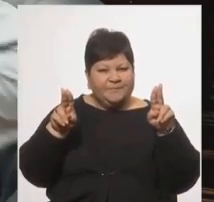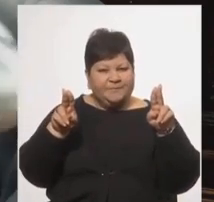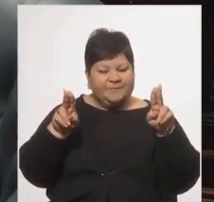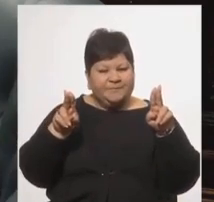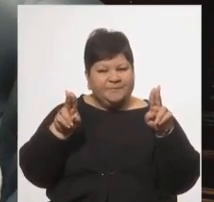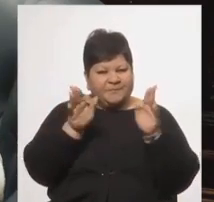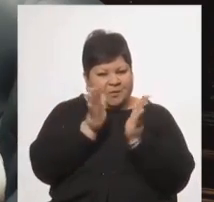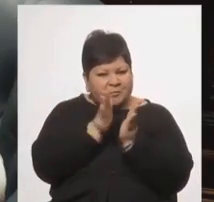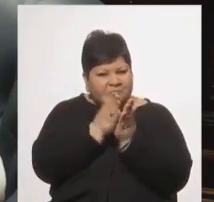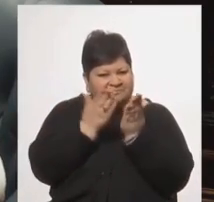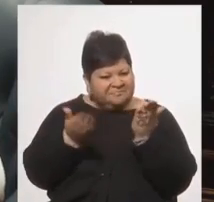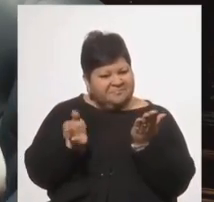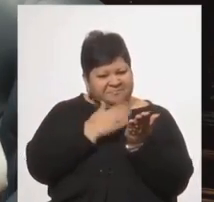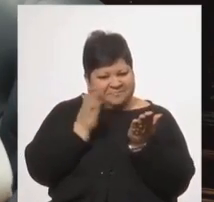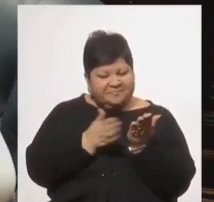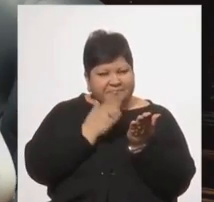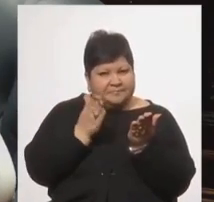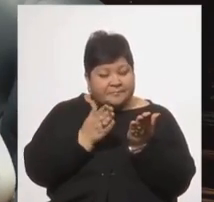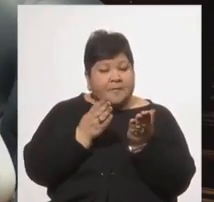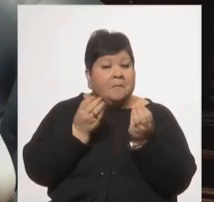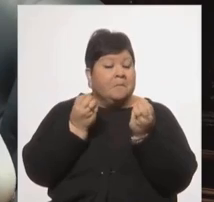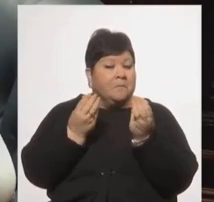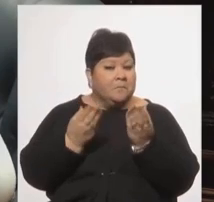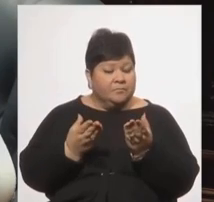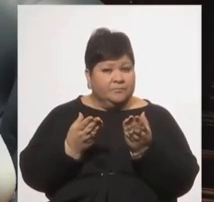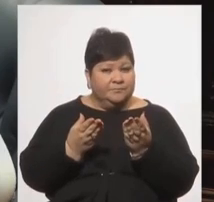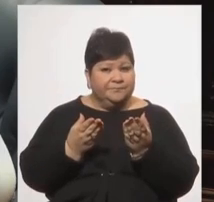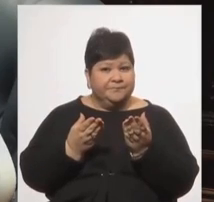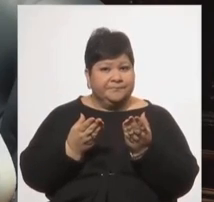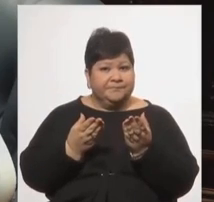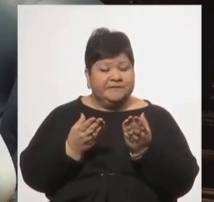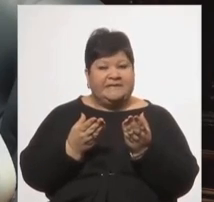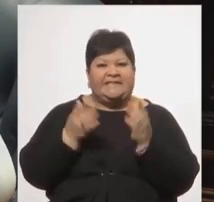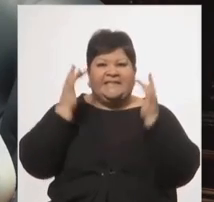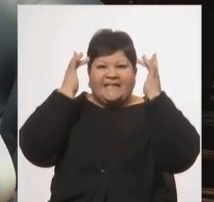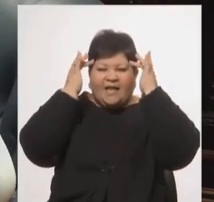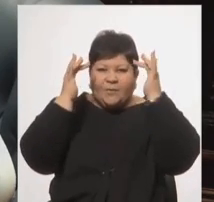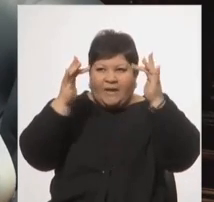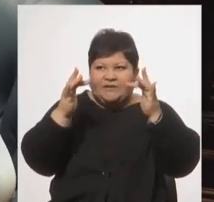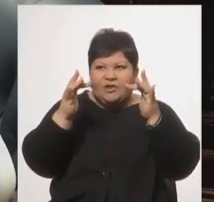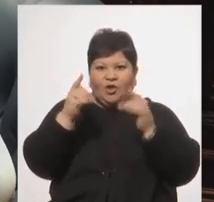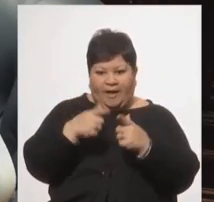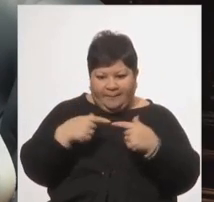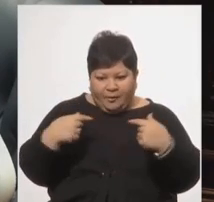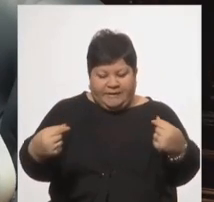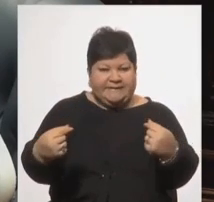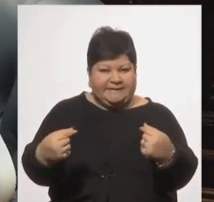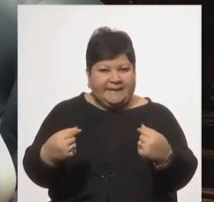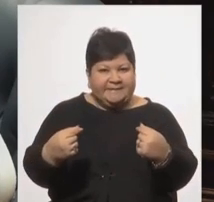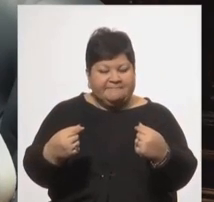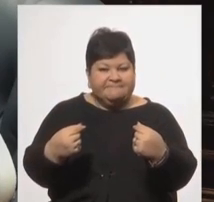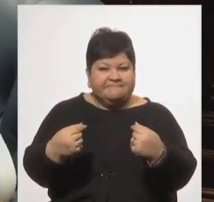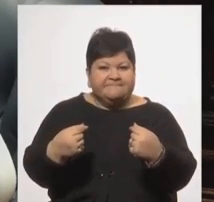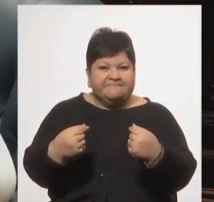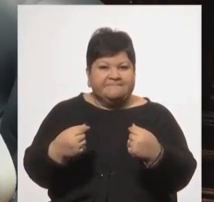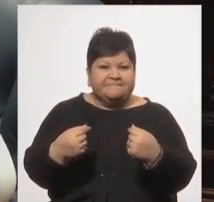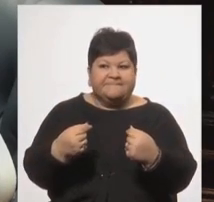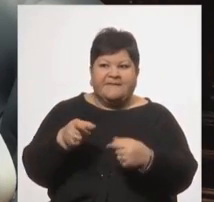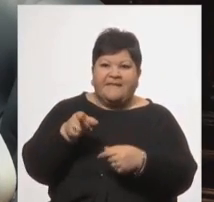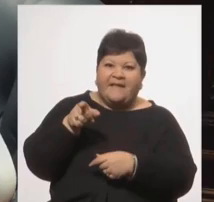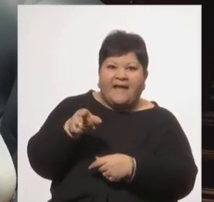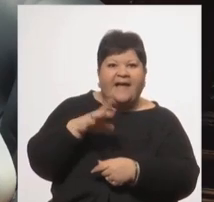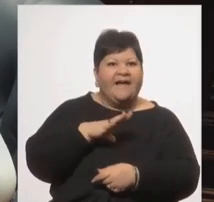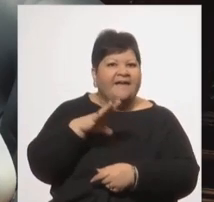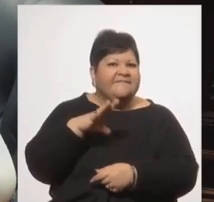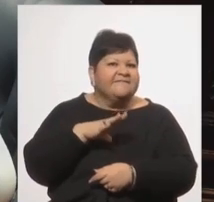Porque desde el punto de vista de la educación japonesa, entendían que se encontraban ahí enseñanzas